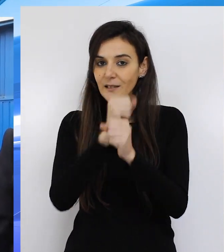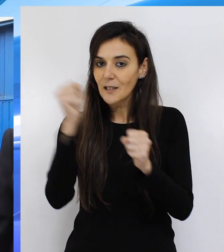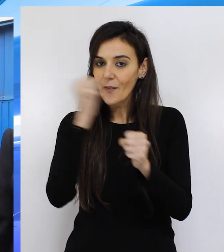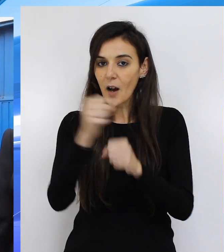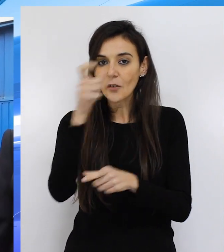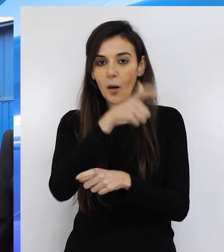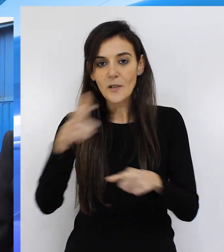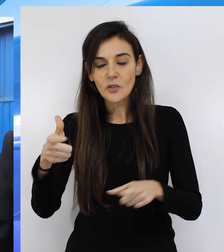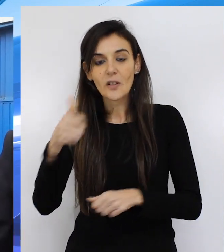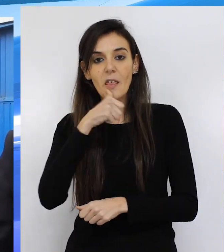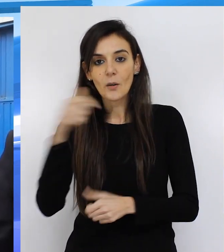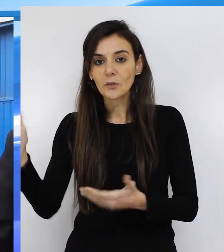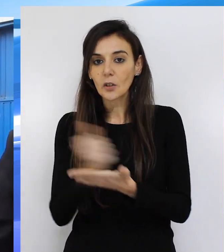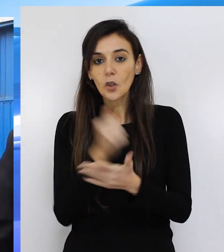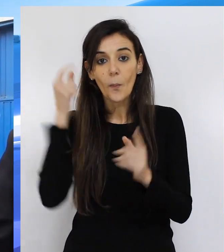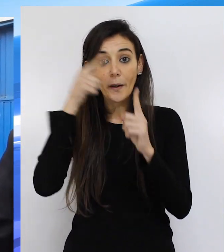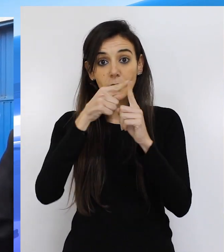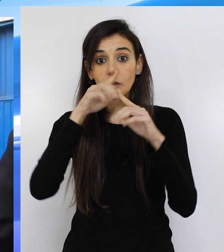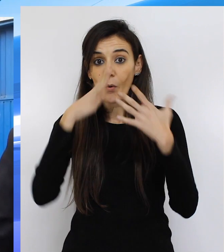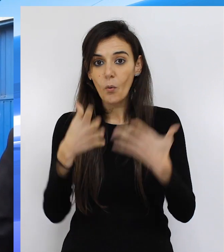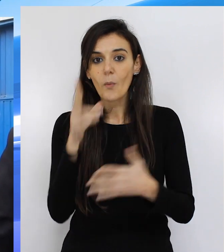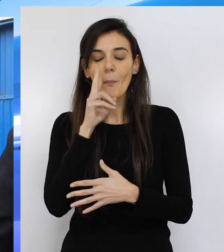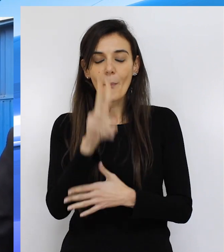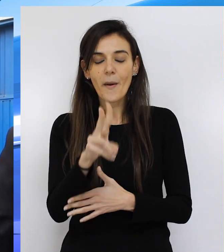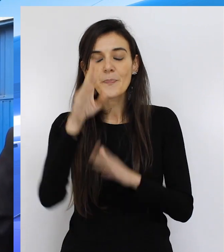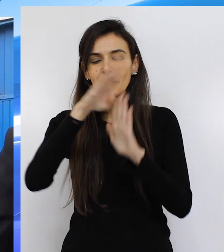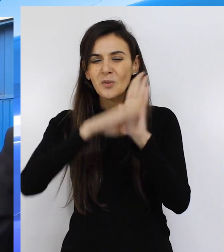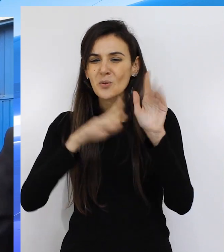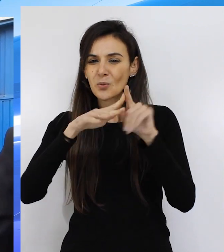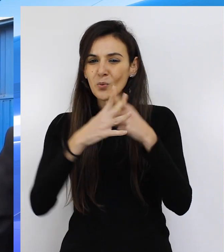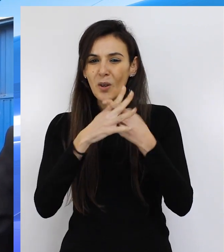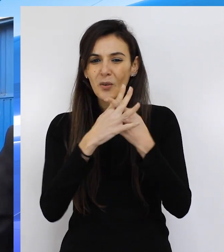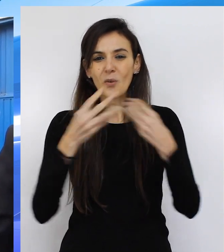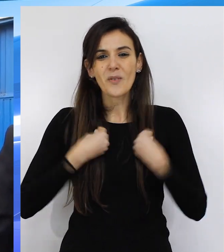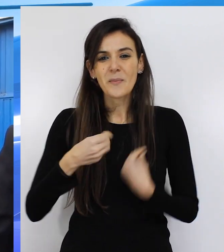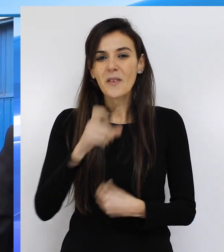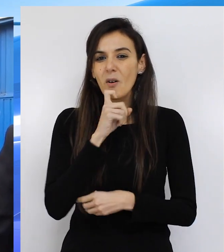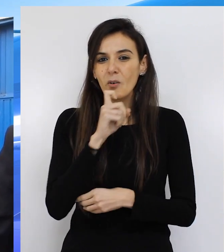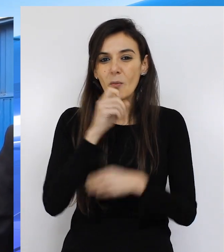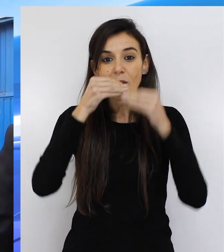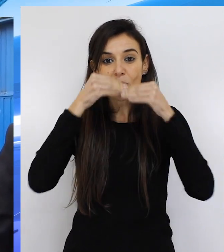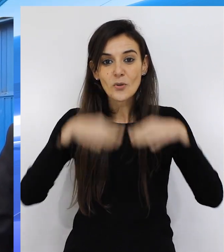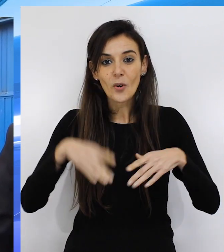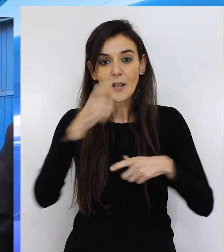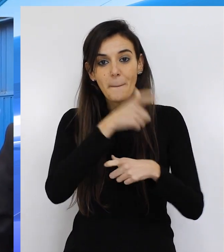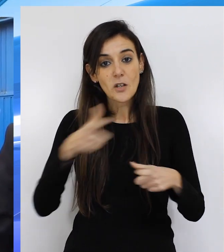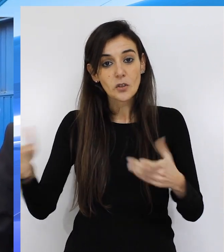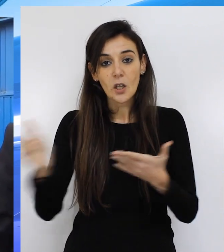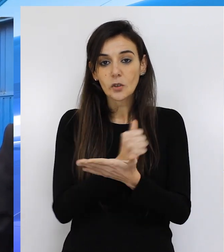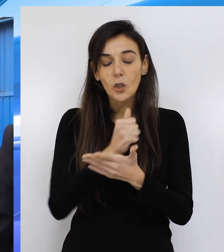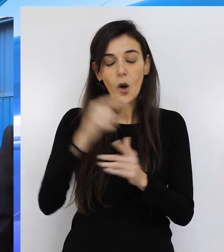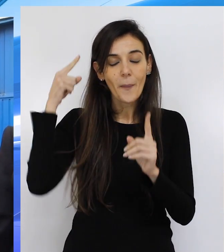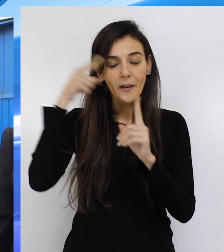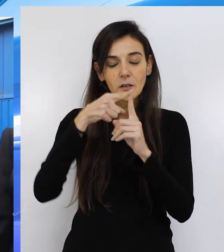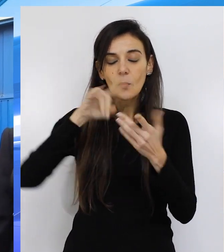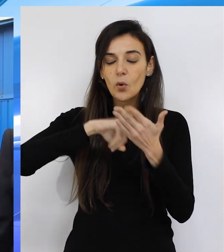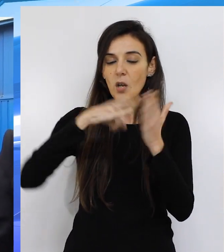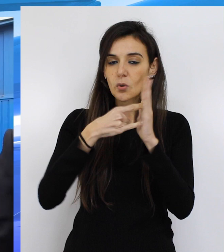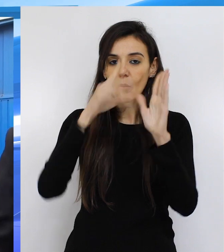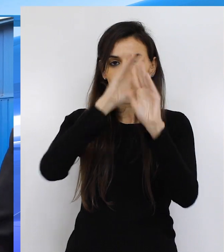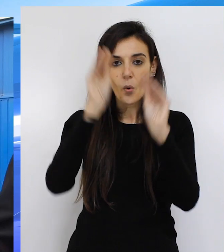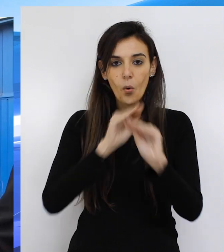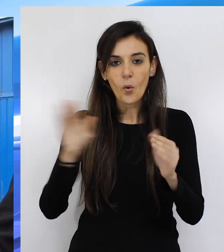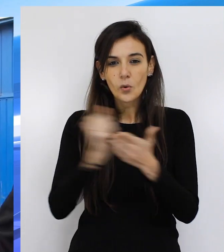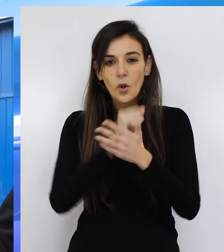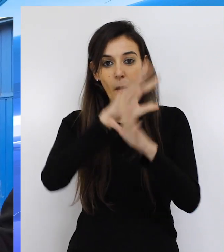con las personas de Ceuta para ver sus condiciones de vida, para ver su historia personal y para darle una solución